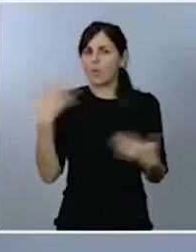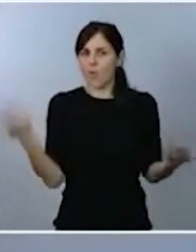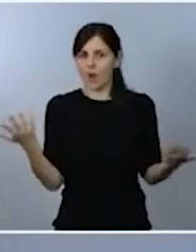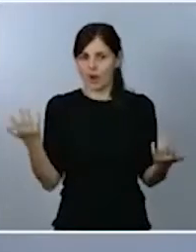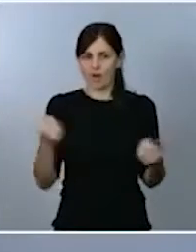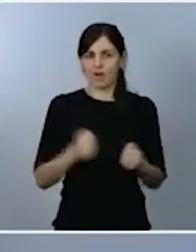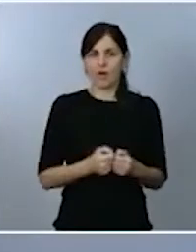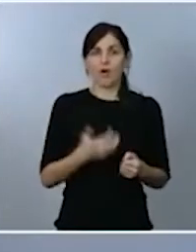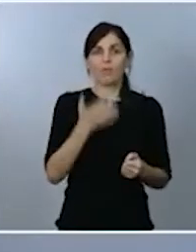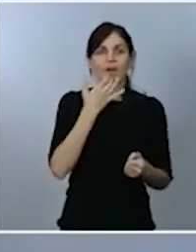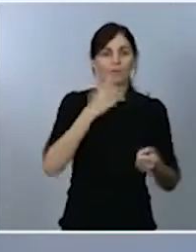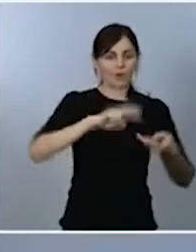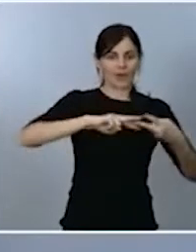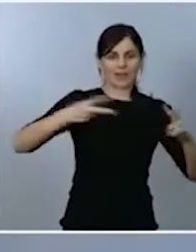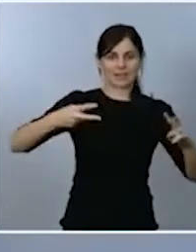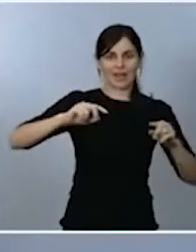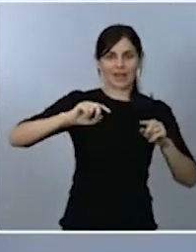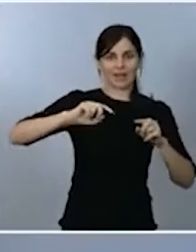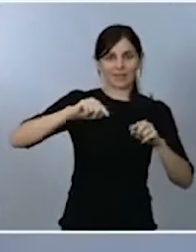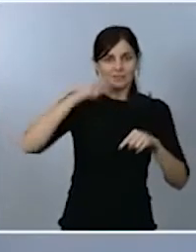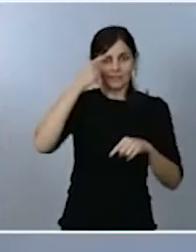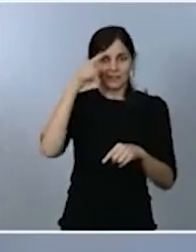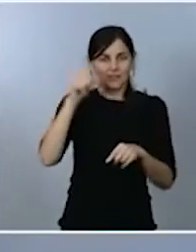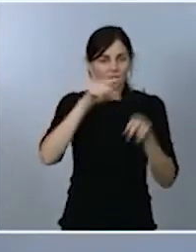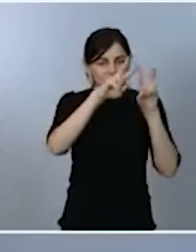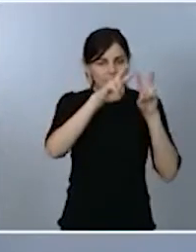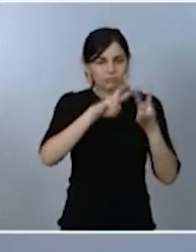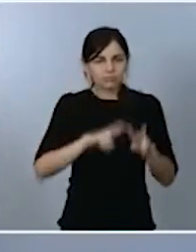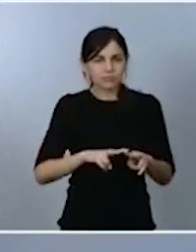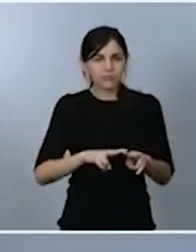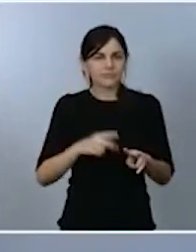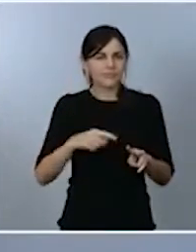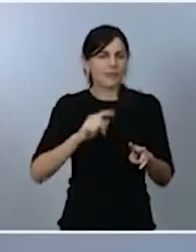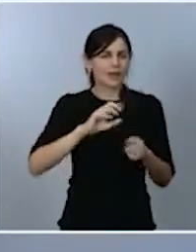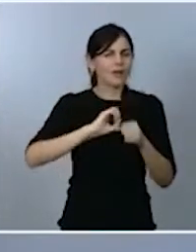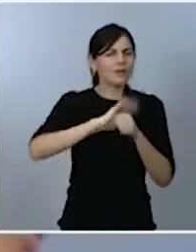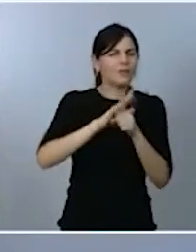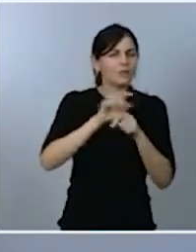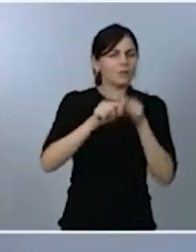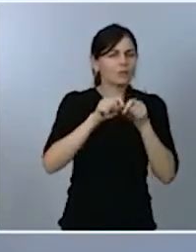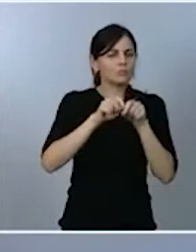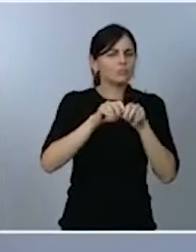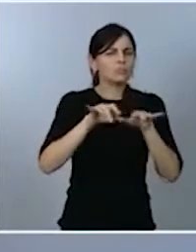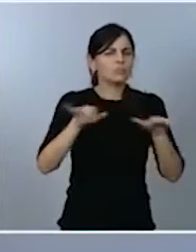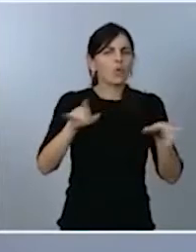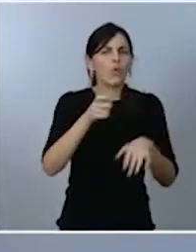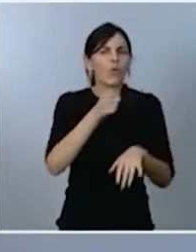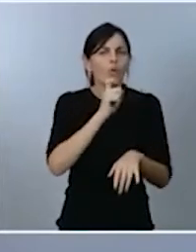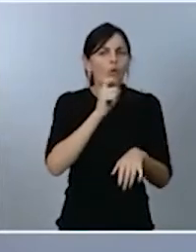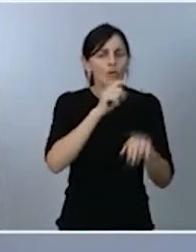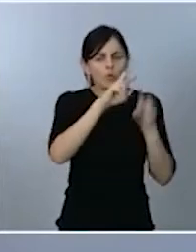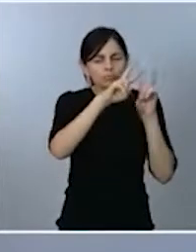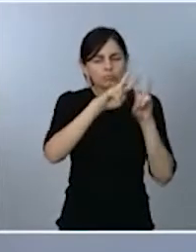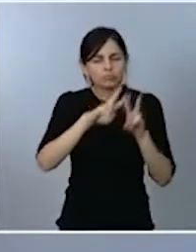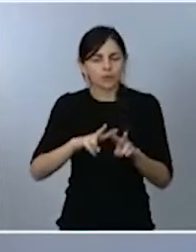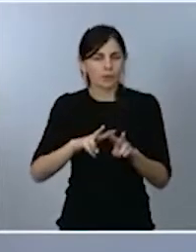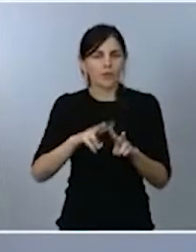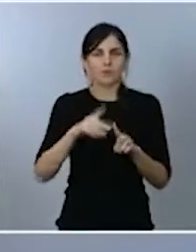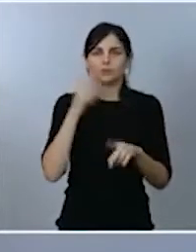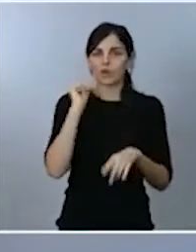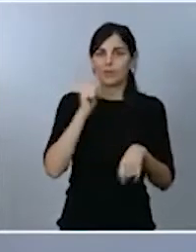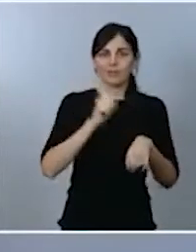del virus es muy importante desde el punto de vista epidemiológico, saber cómo es la evolución de la pandemia, tanto en el espacio como en el tiempo, y